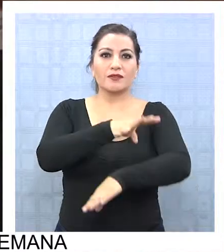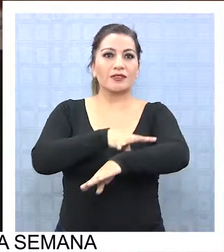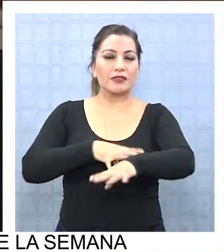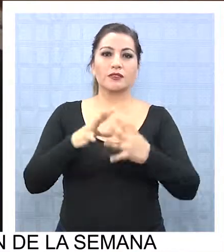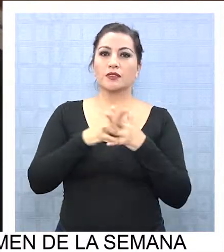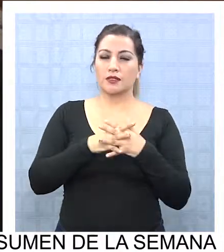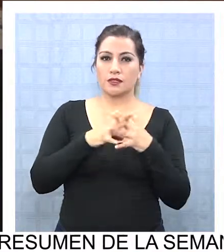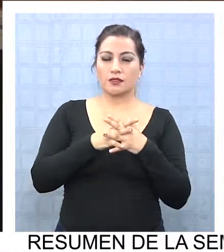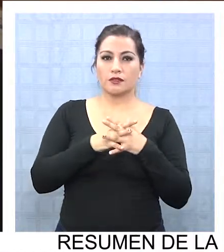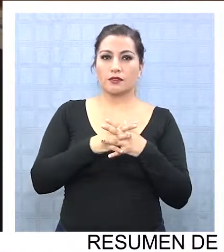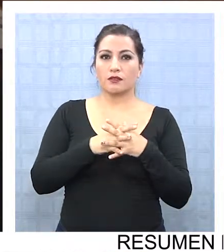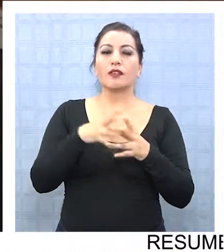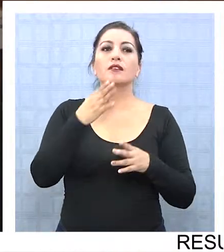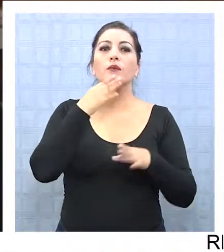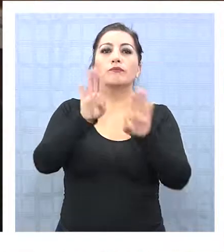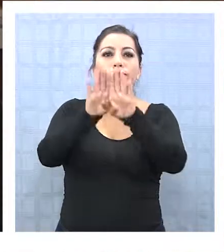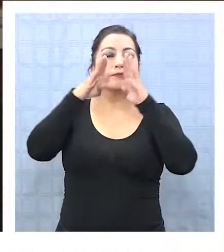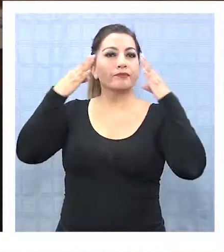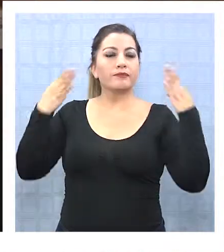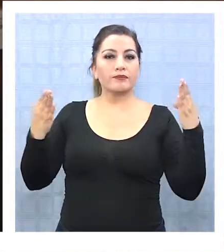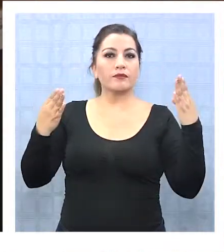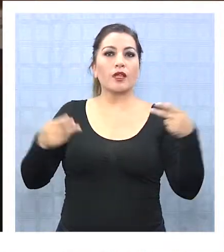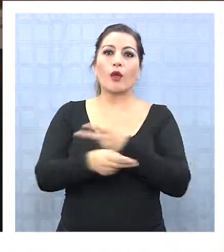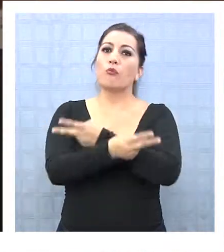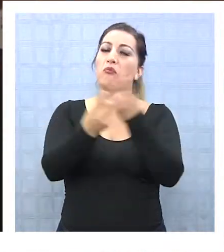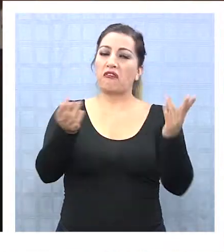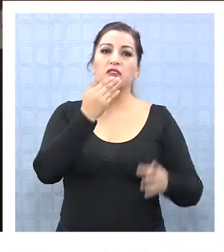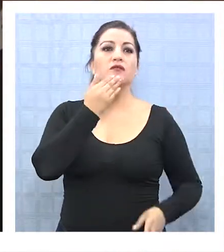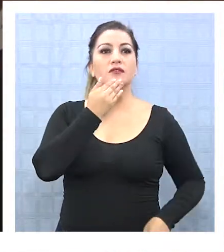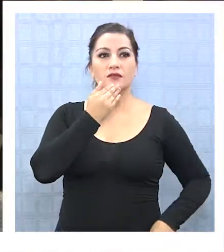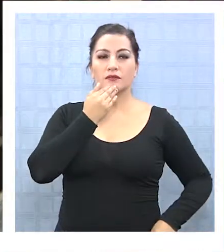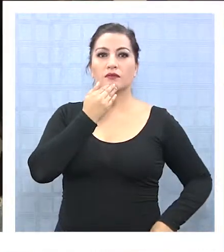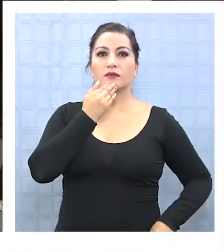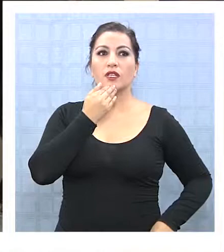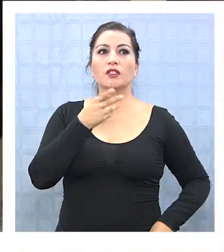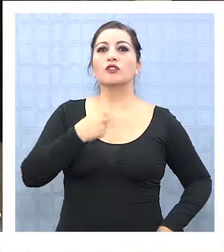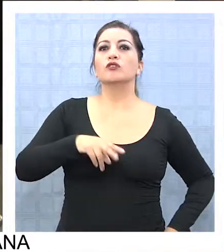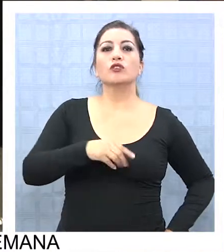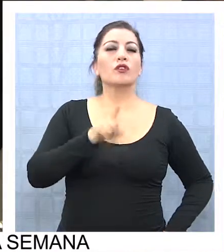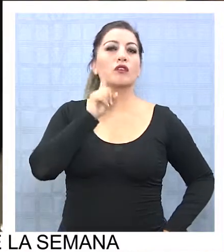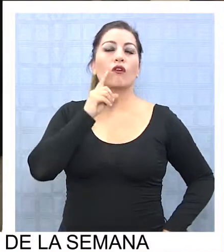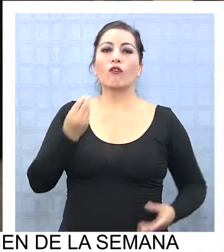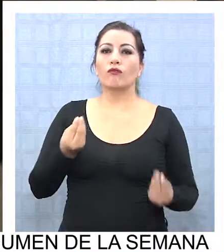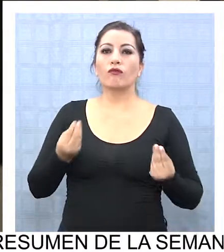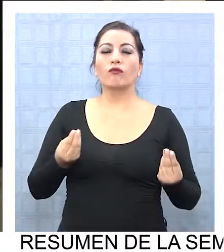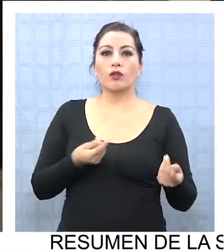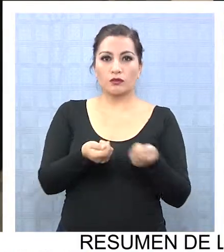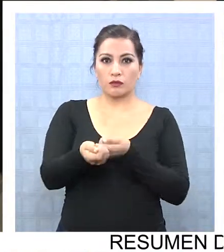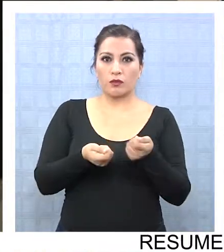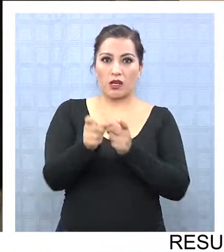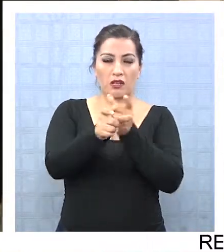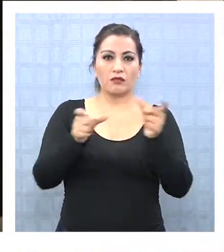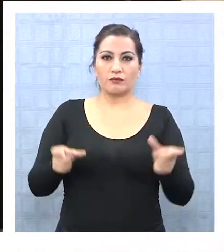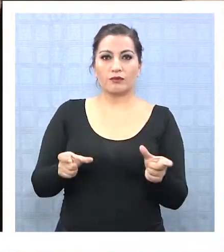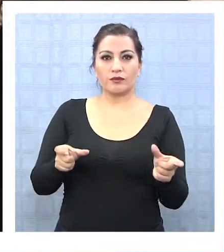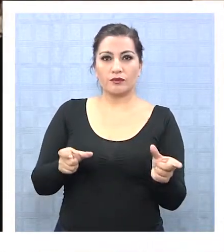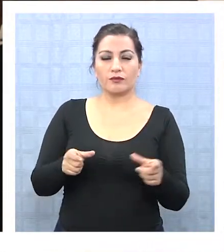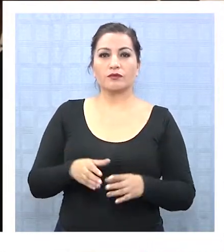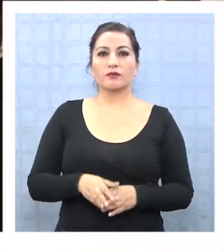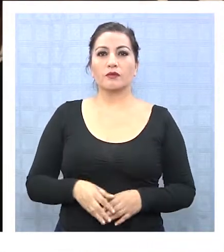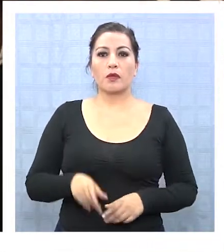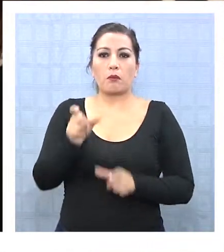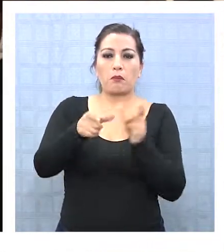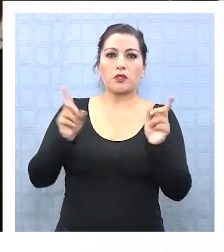de las Fuerzas Armadas y abrimos nuestras puertas a público en general porque tenemos buenos precios. Entonces la gente empezó